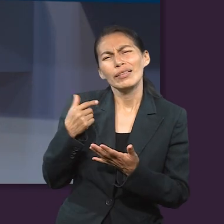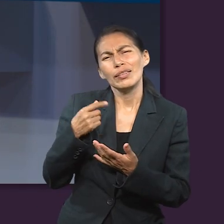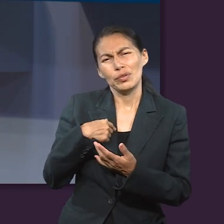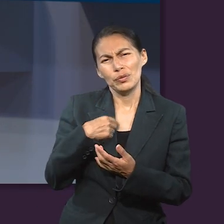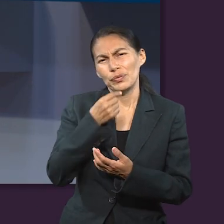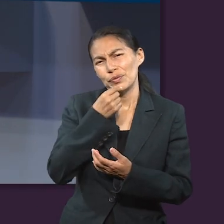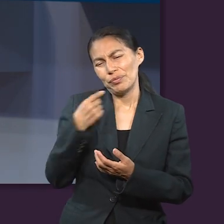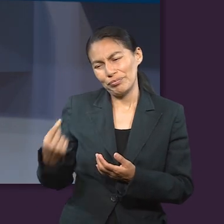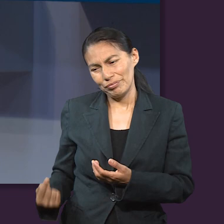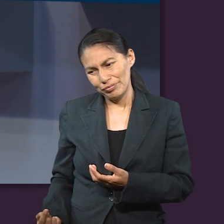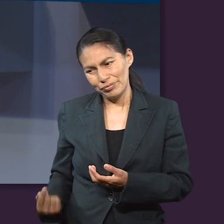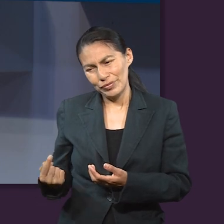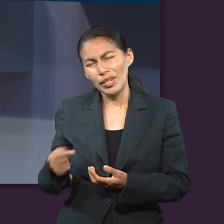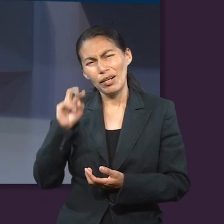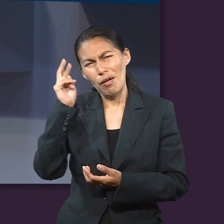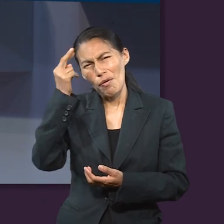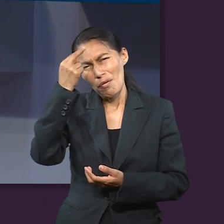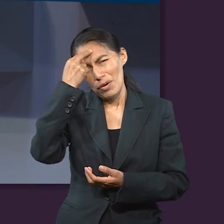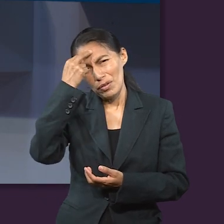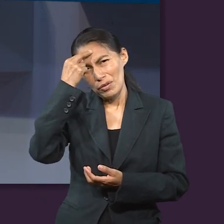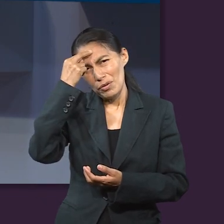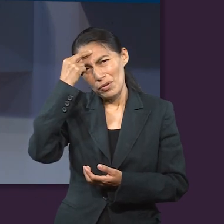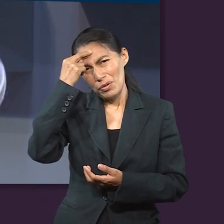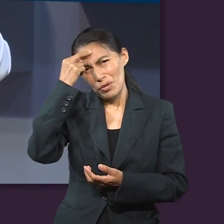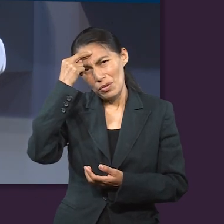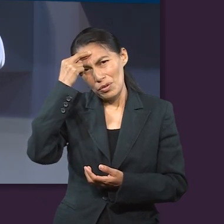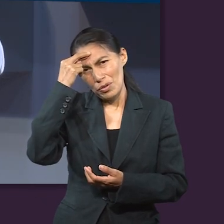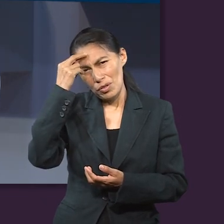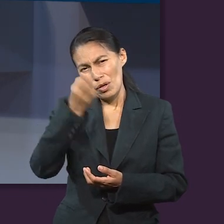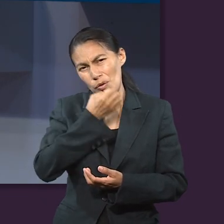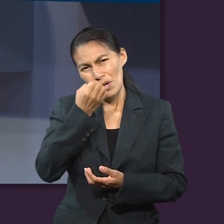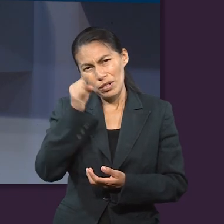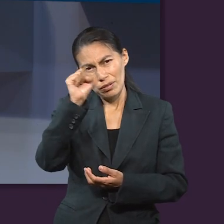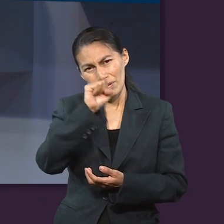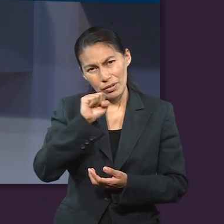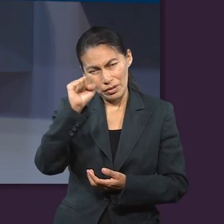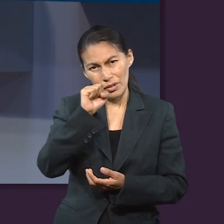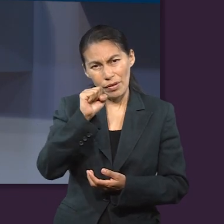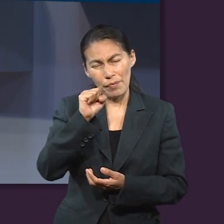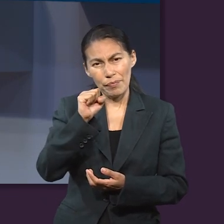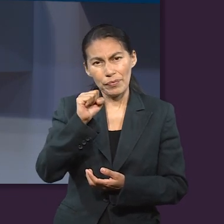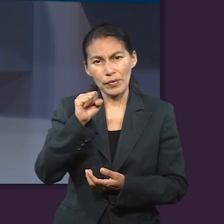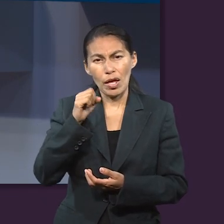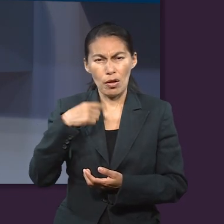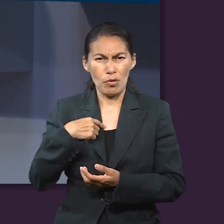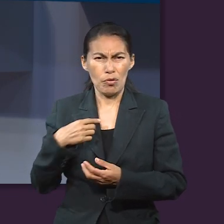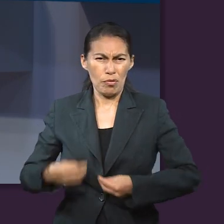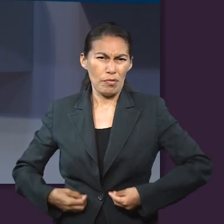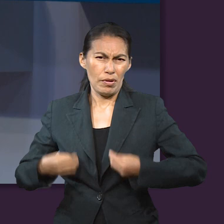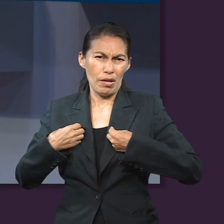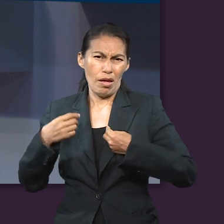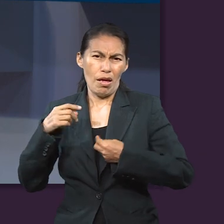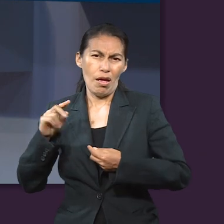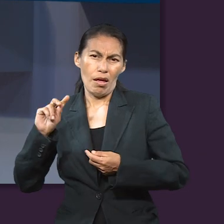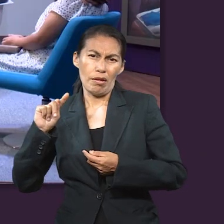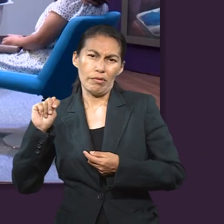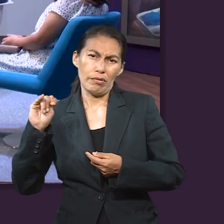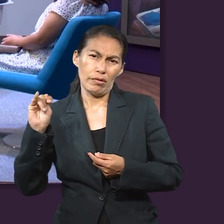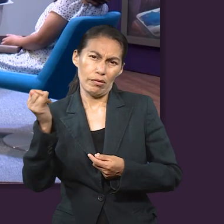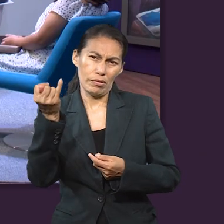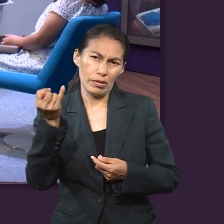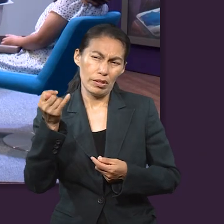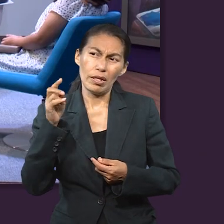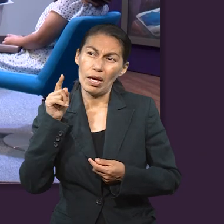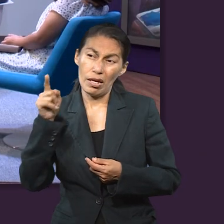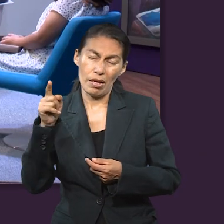cuando estaba más chica en mi escuela sabática, en mi departamento, cuando vivía en Tijuana, el maestro siempre se